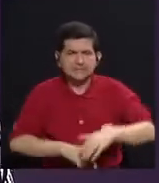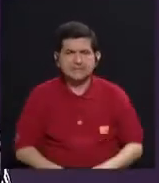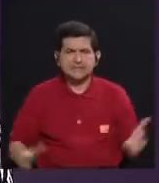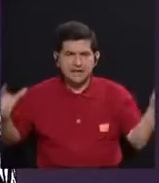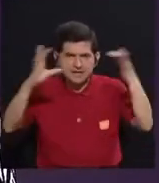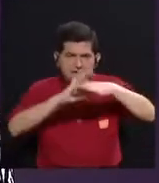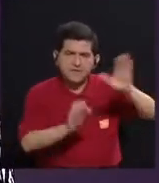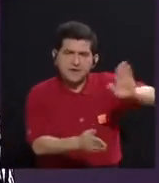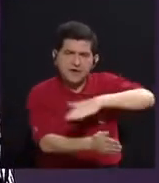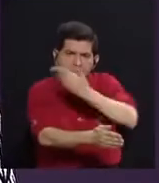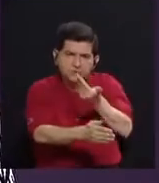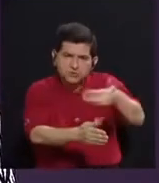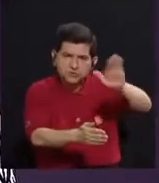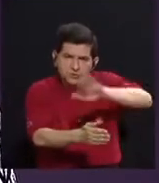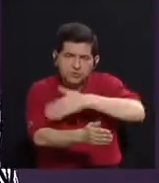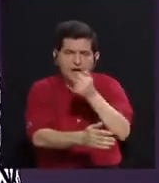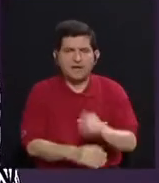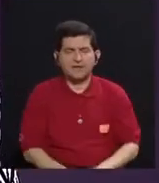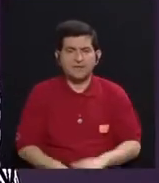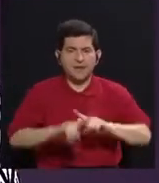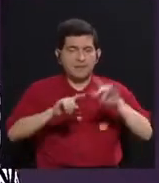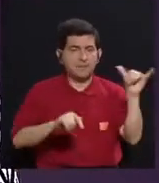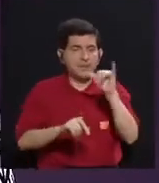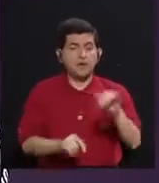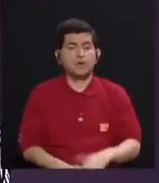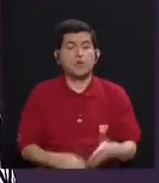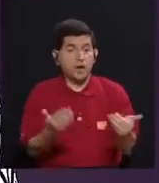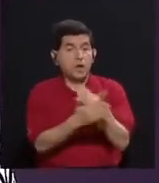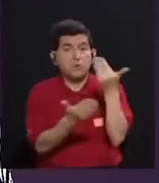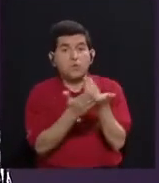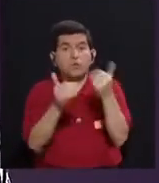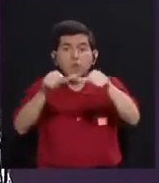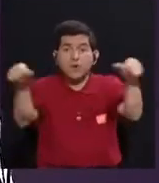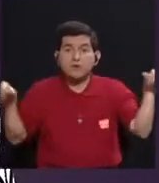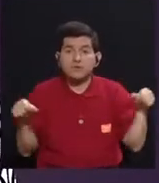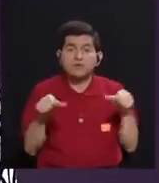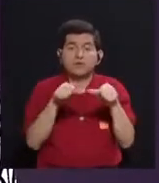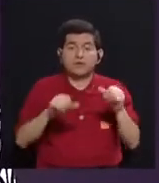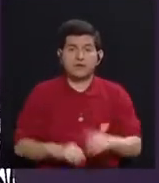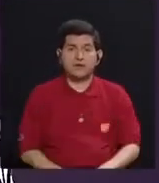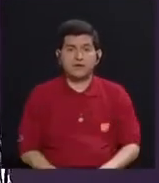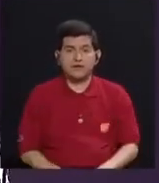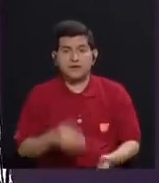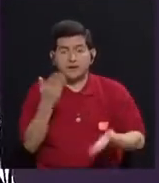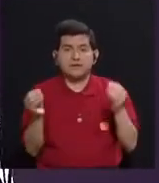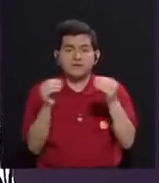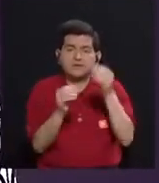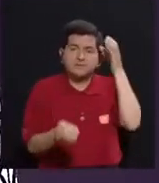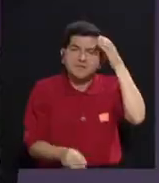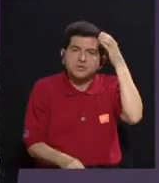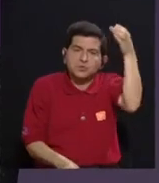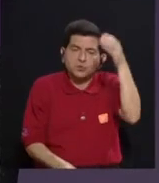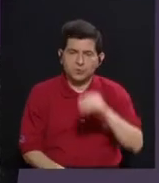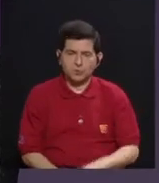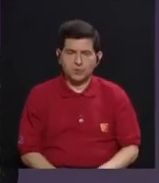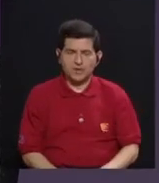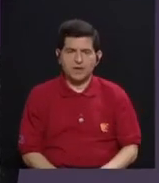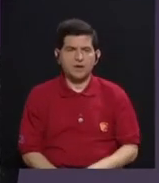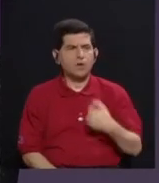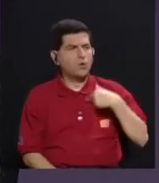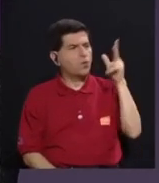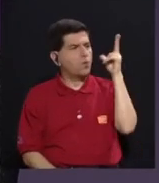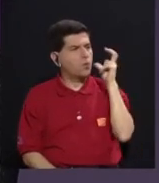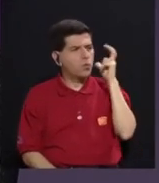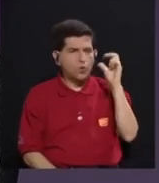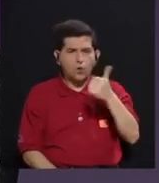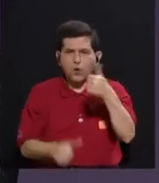también de la música, pero también es muy novedosa en este campo, digamos, más cultural. Algunas lo escuchan en